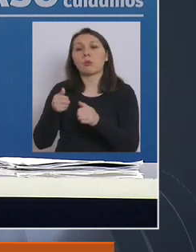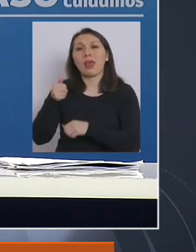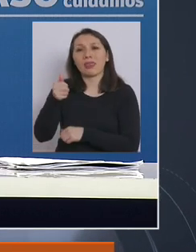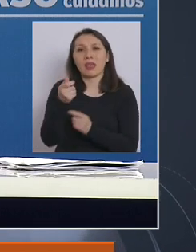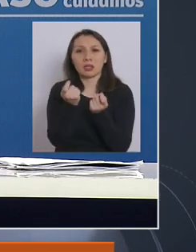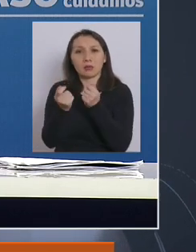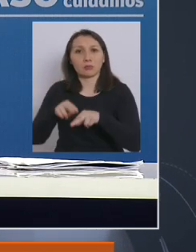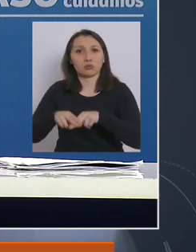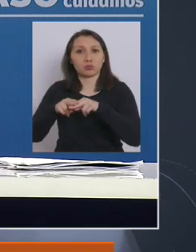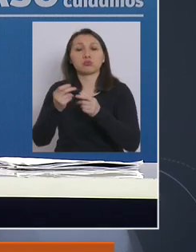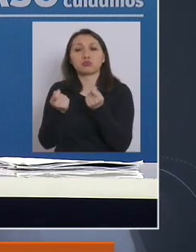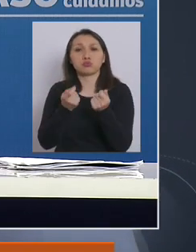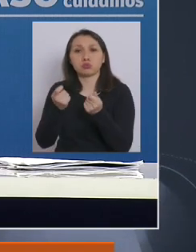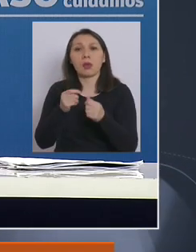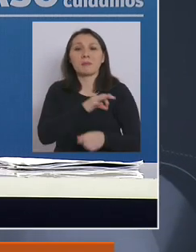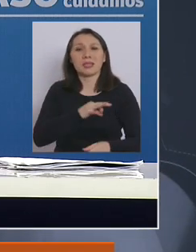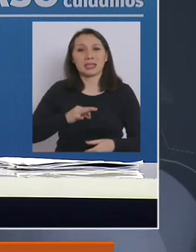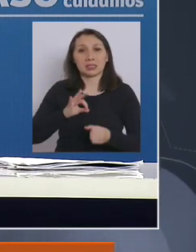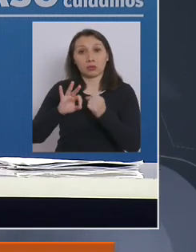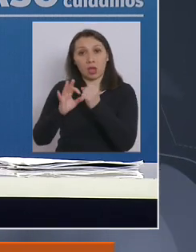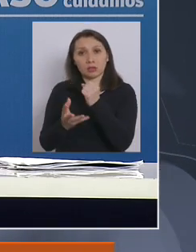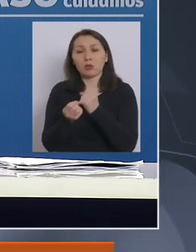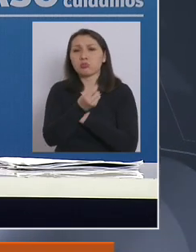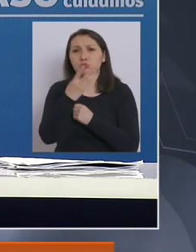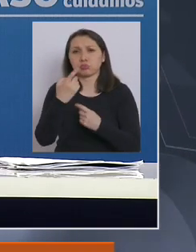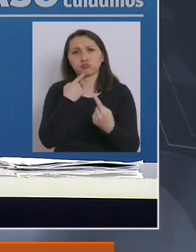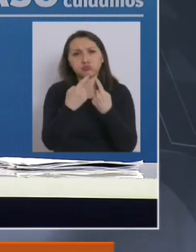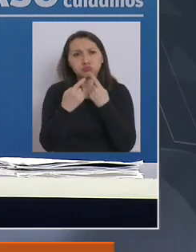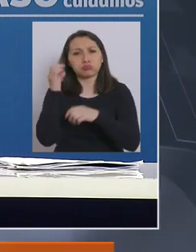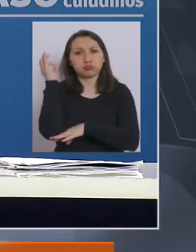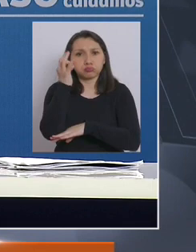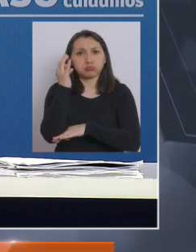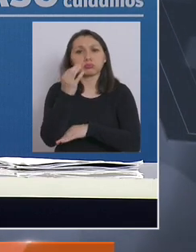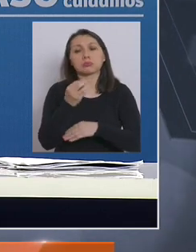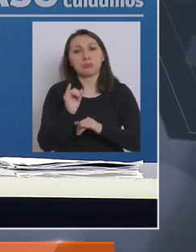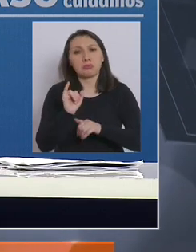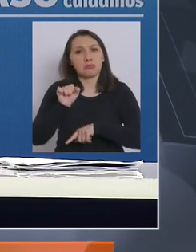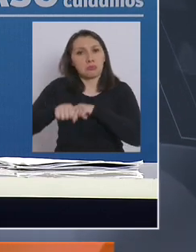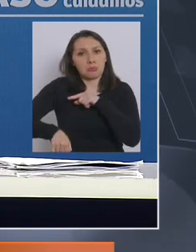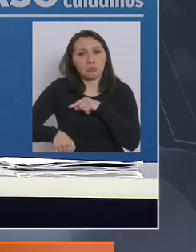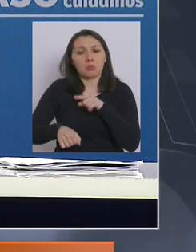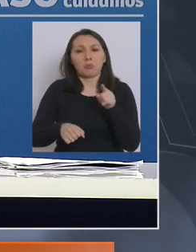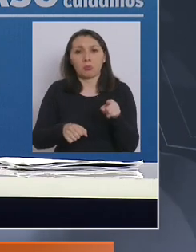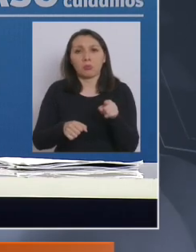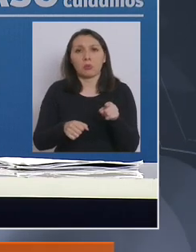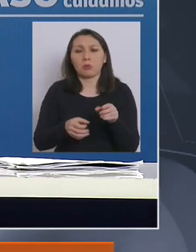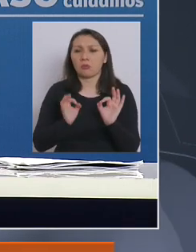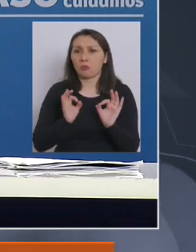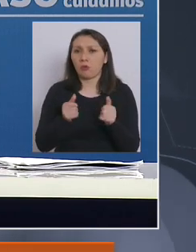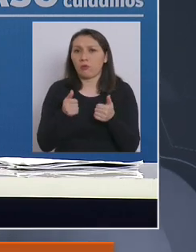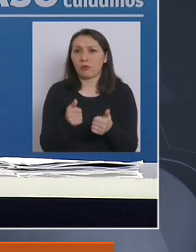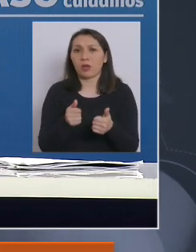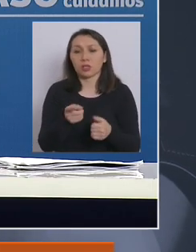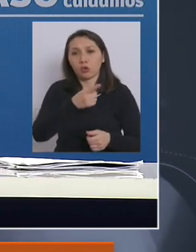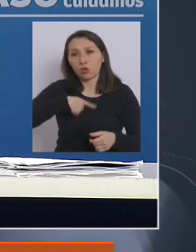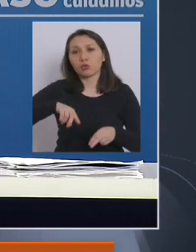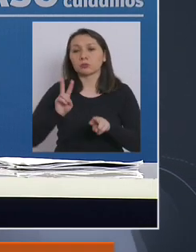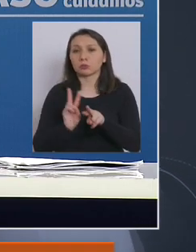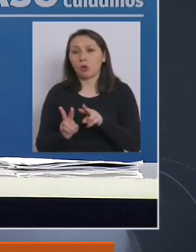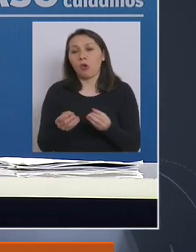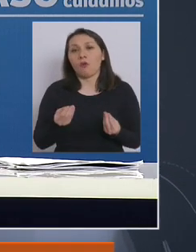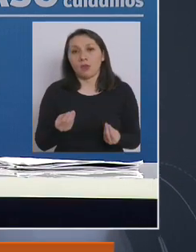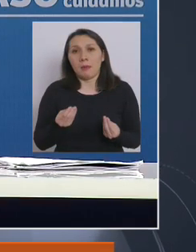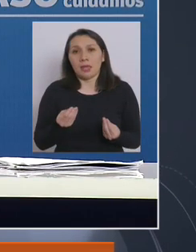Presupuesto y con el Ministro de Hacienda en varias oportunidades, hemos tenido una acogida espléndida y hemos ido